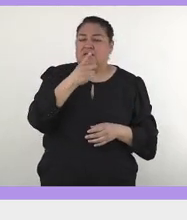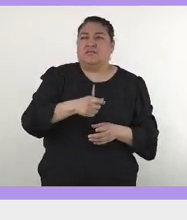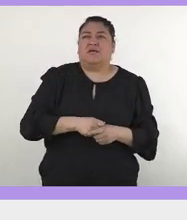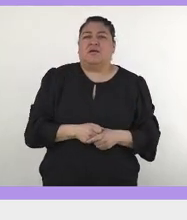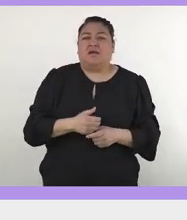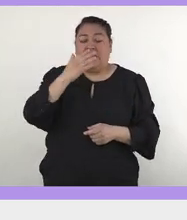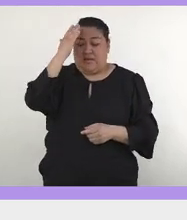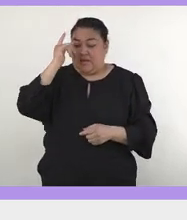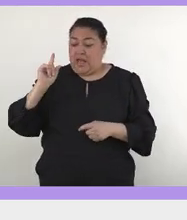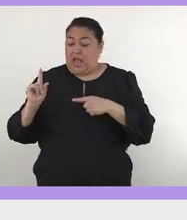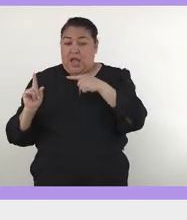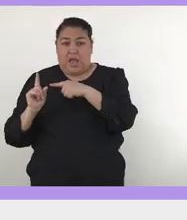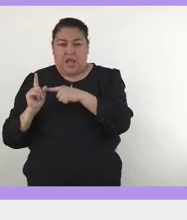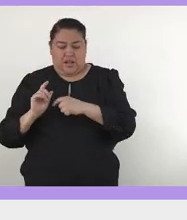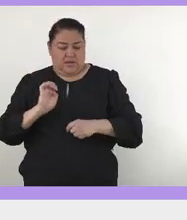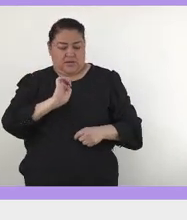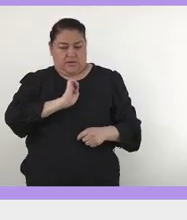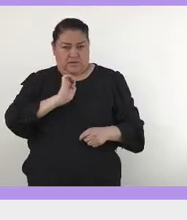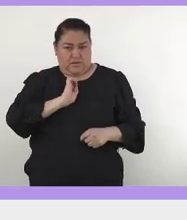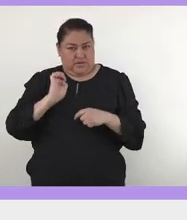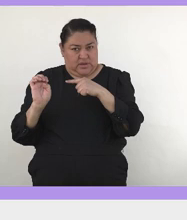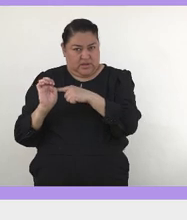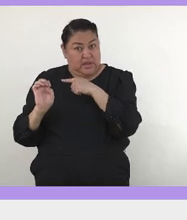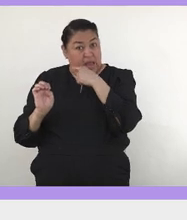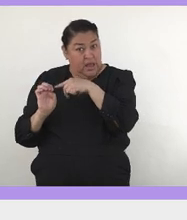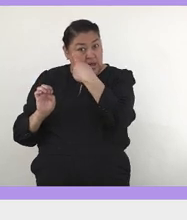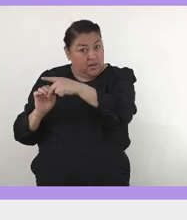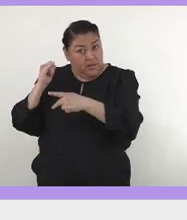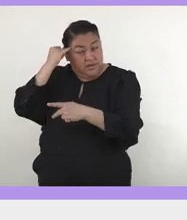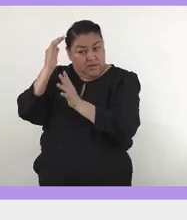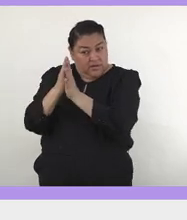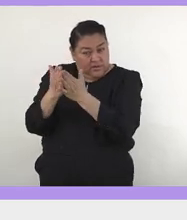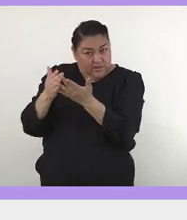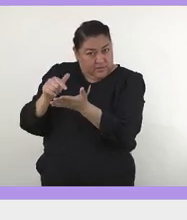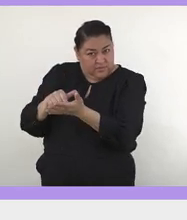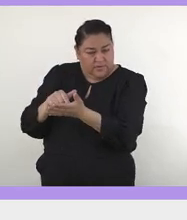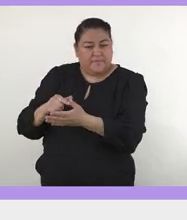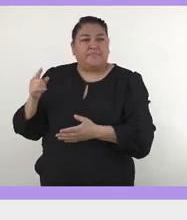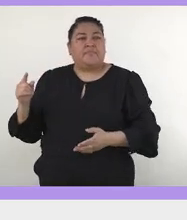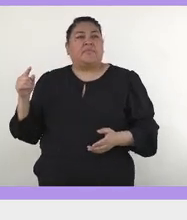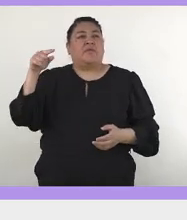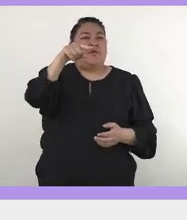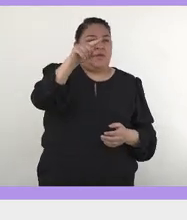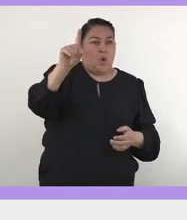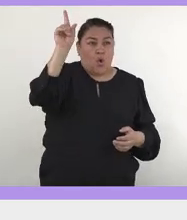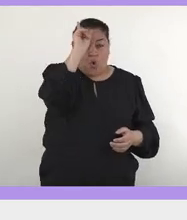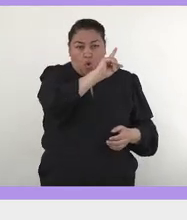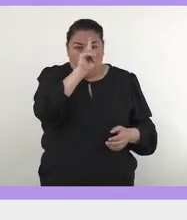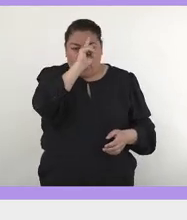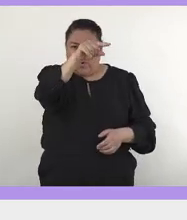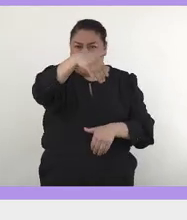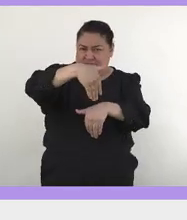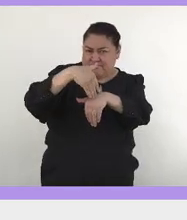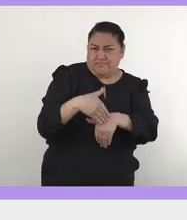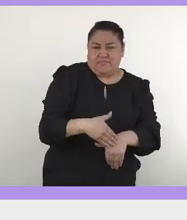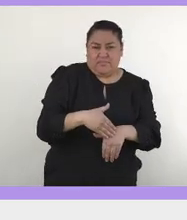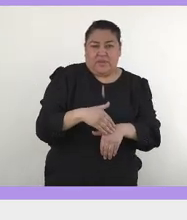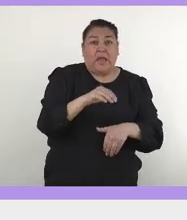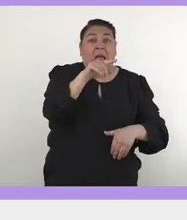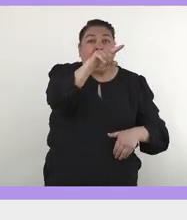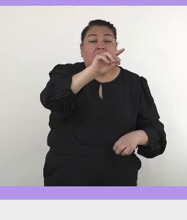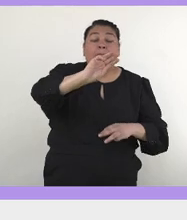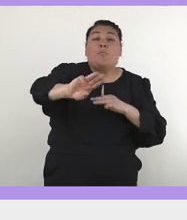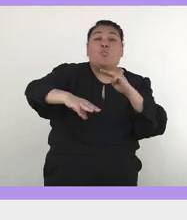al mejor jugador del mundo y que él entendiera que sí que él era Jordan y que él era el mejor jugador del mundo,